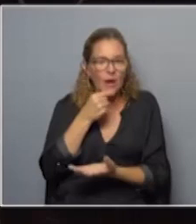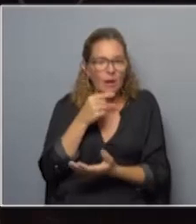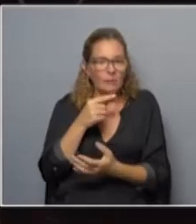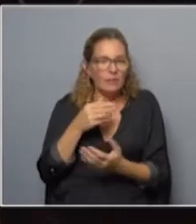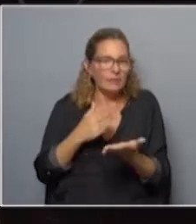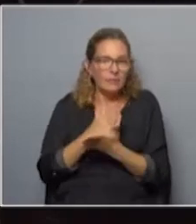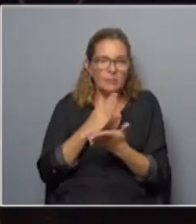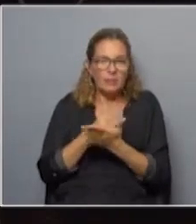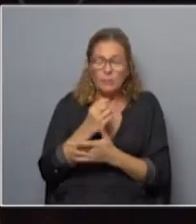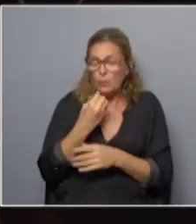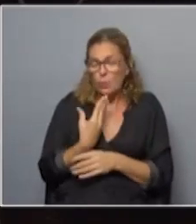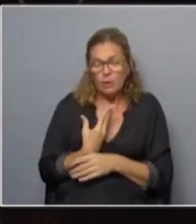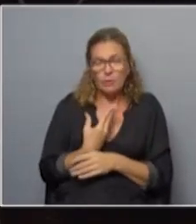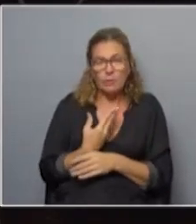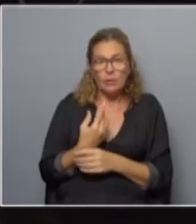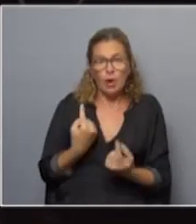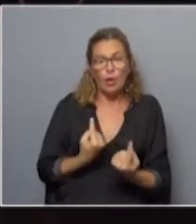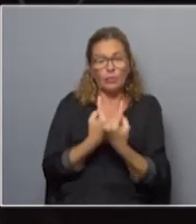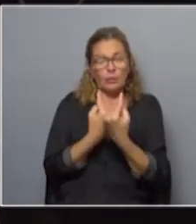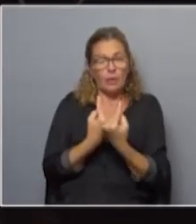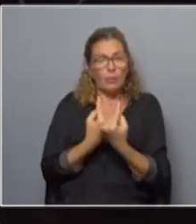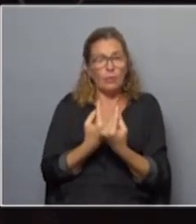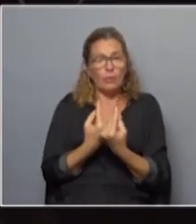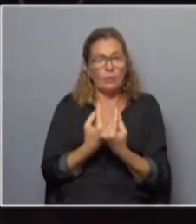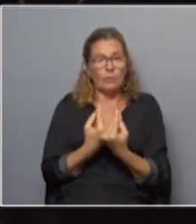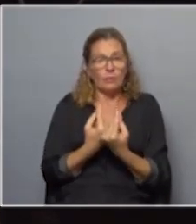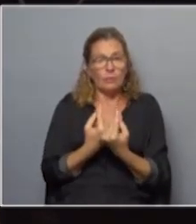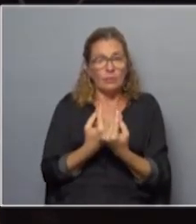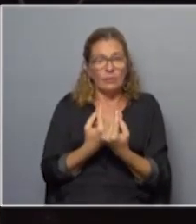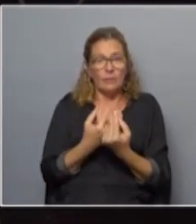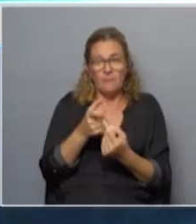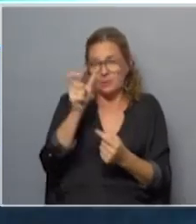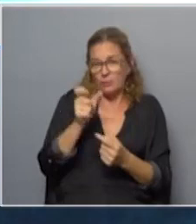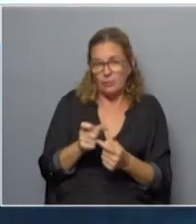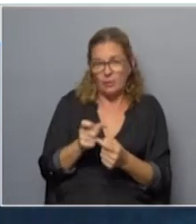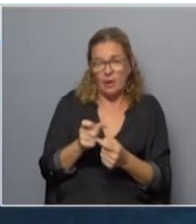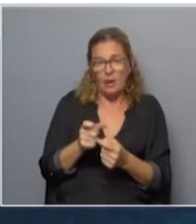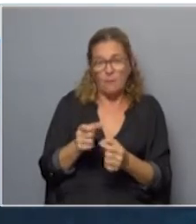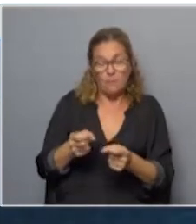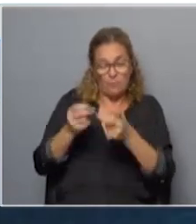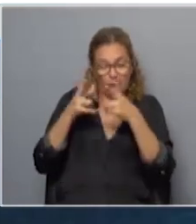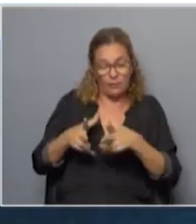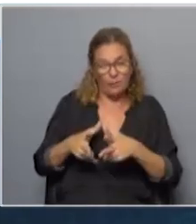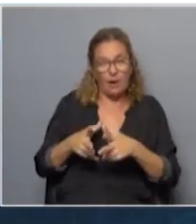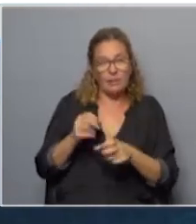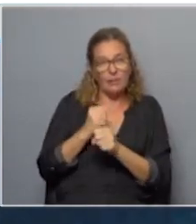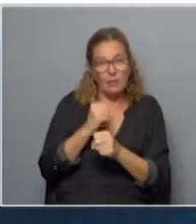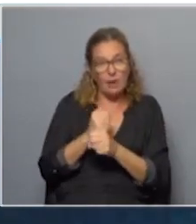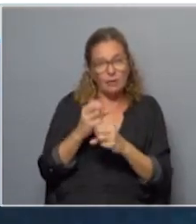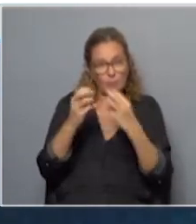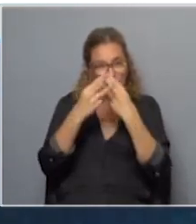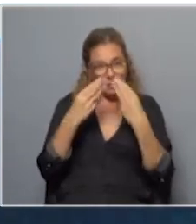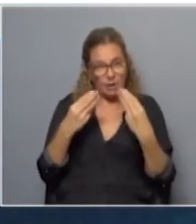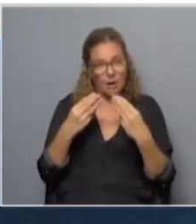es bueno allí encontramos nosotros un personal muy profesional en general muy